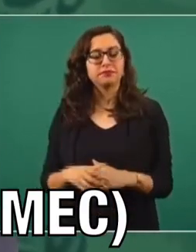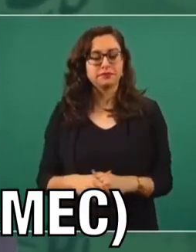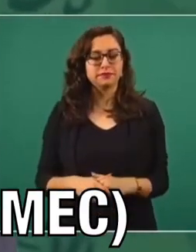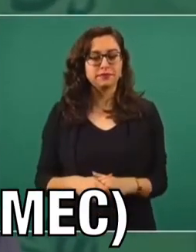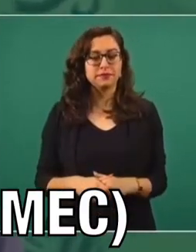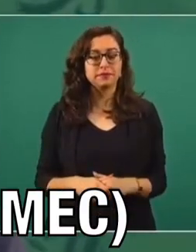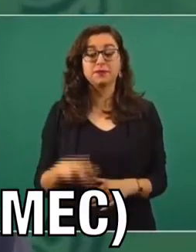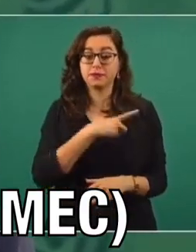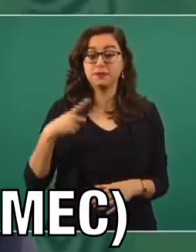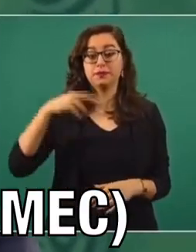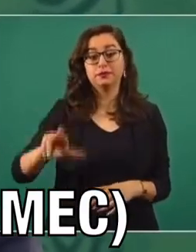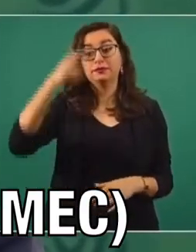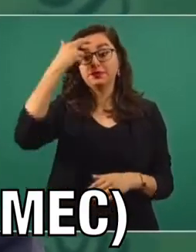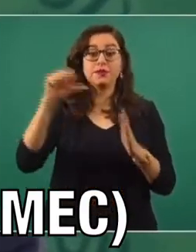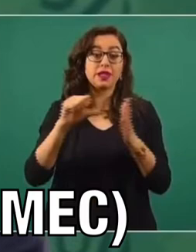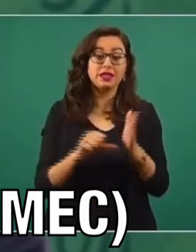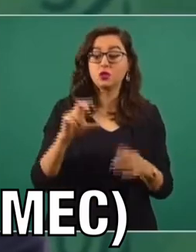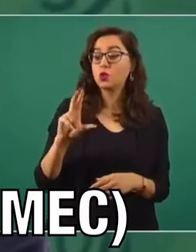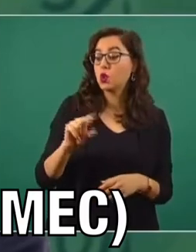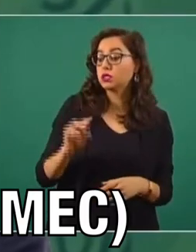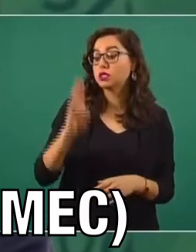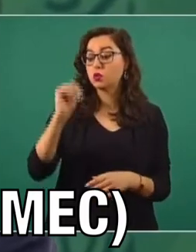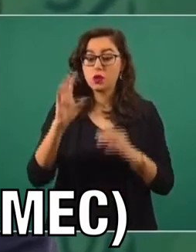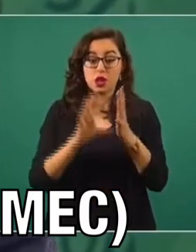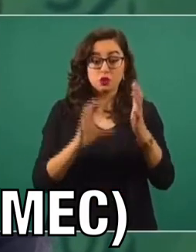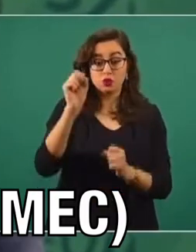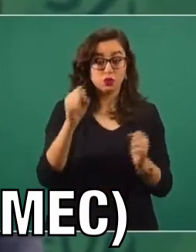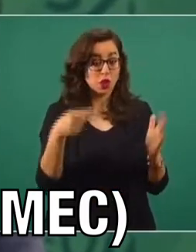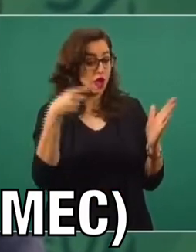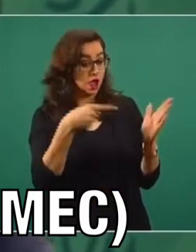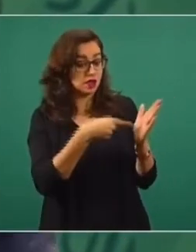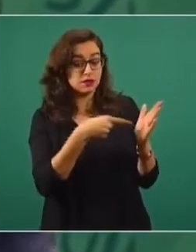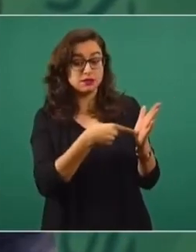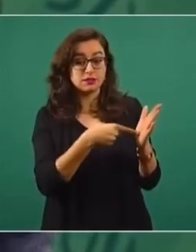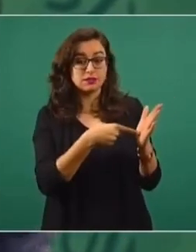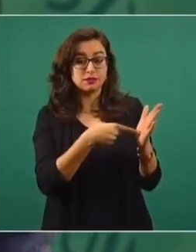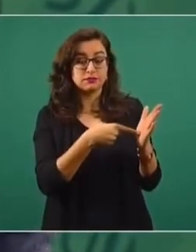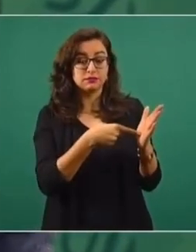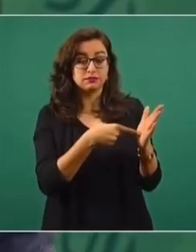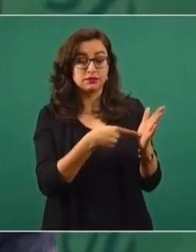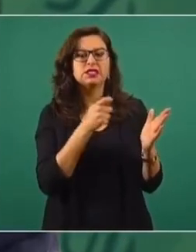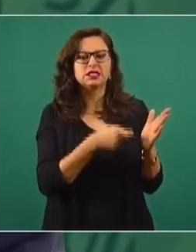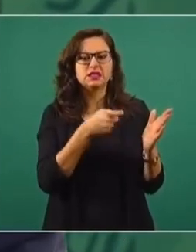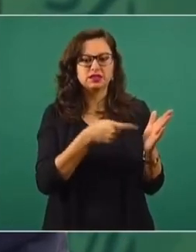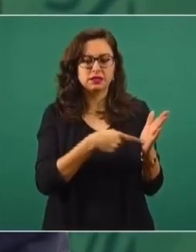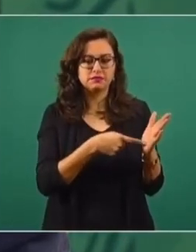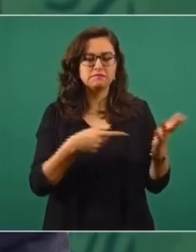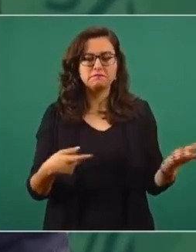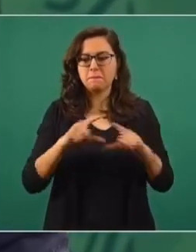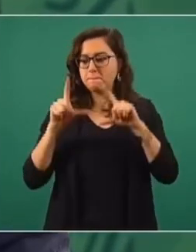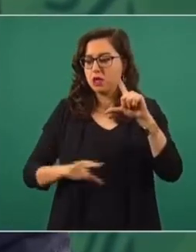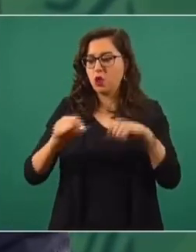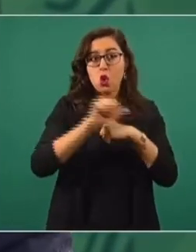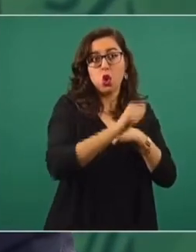Recuerden que en el artículo 89 de la Constitución se establece lo que debe ser la política exterior de México.